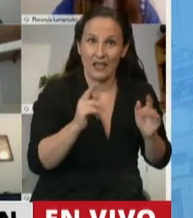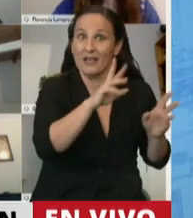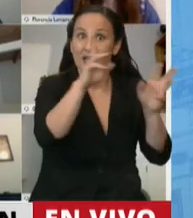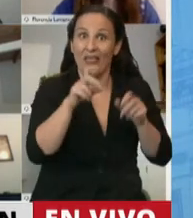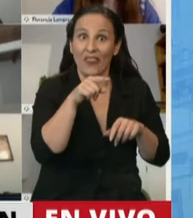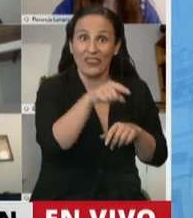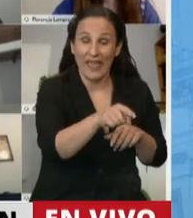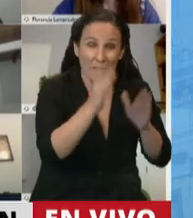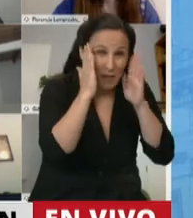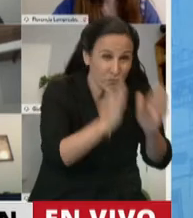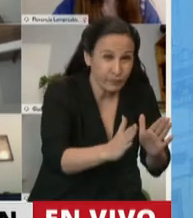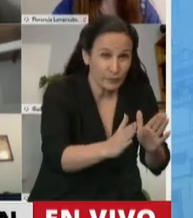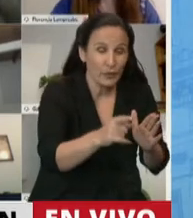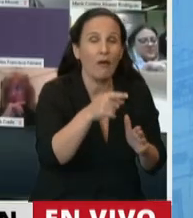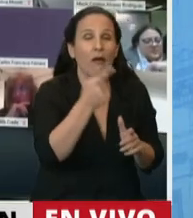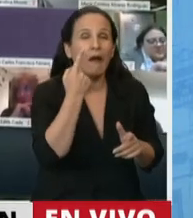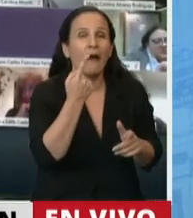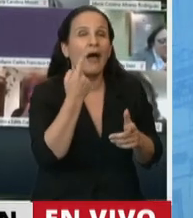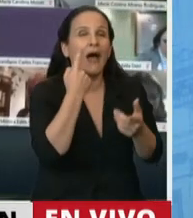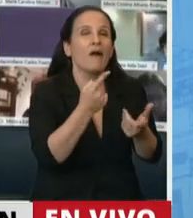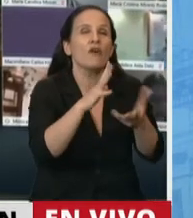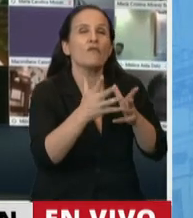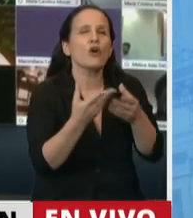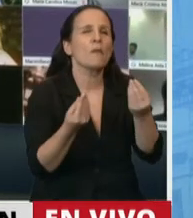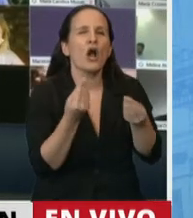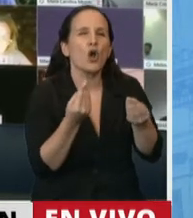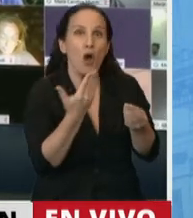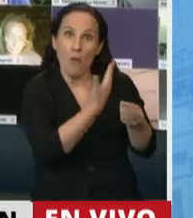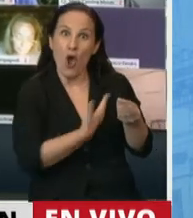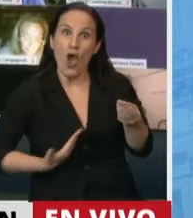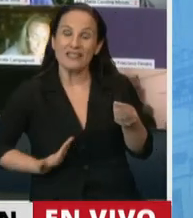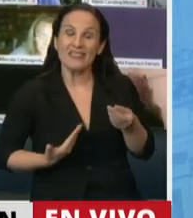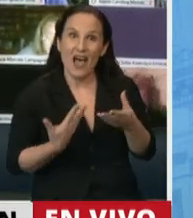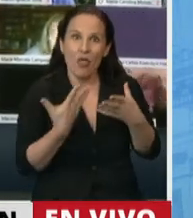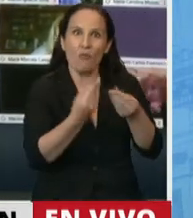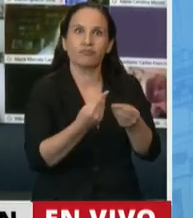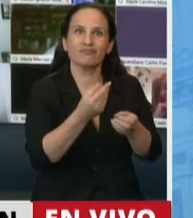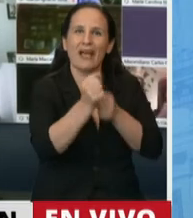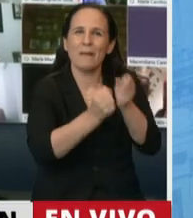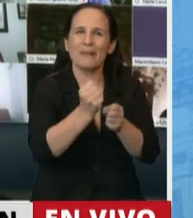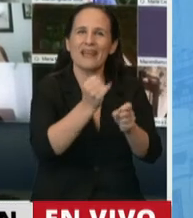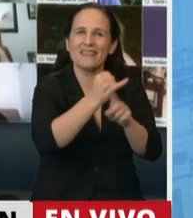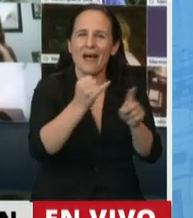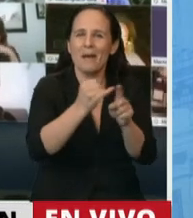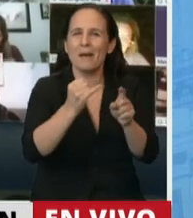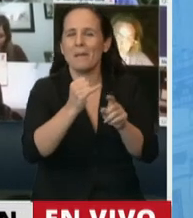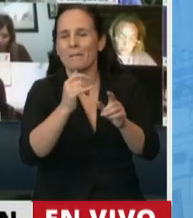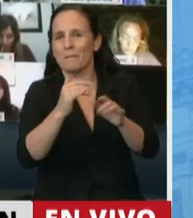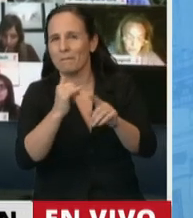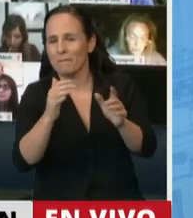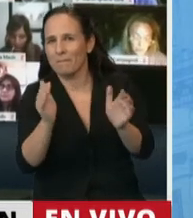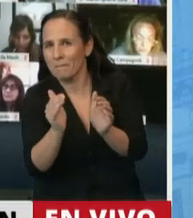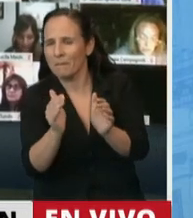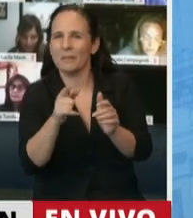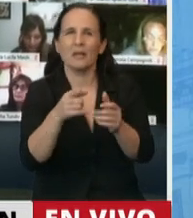creo que es necesario evaluar la posibilidad de auxiliar desde el Estado a las PYMES para que puedan afrontar los gastos de